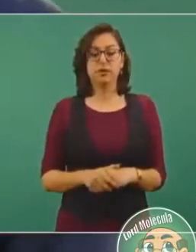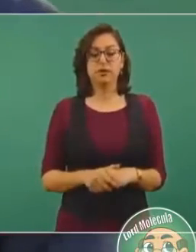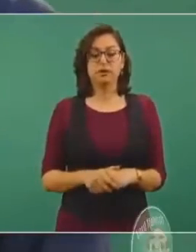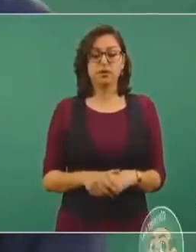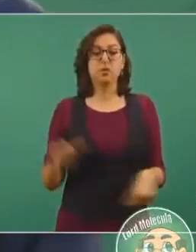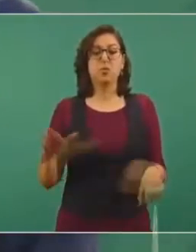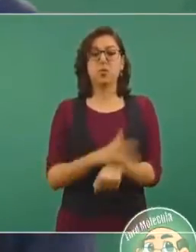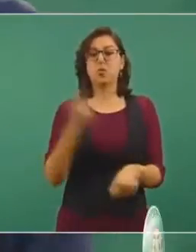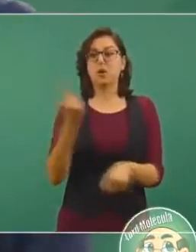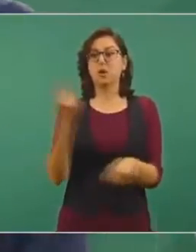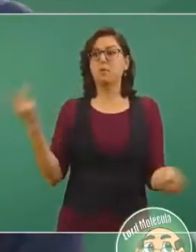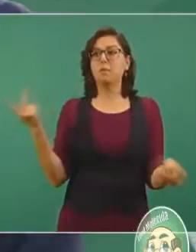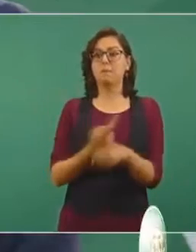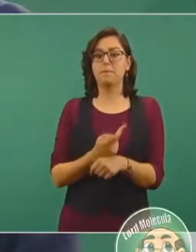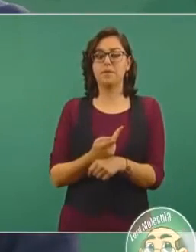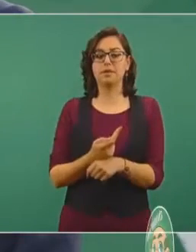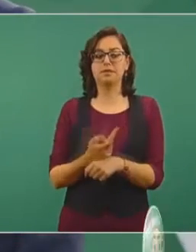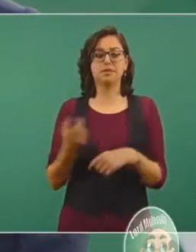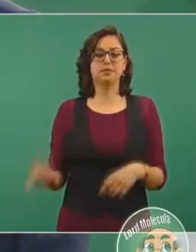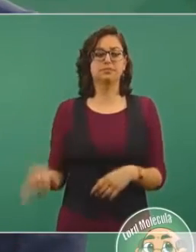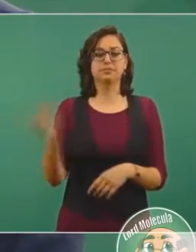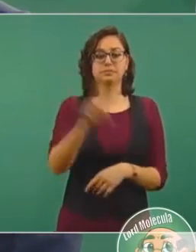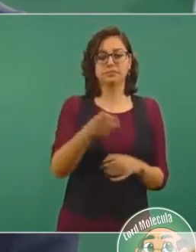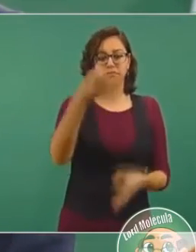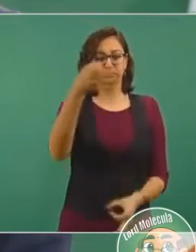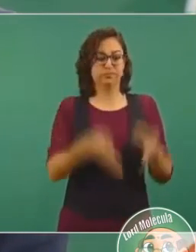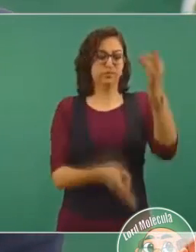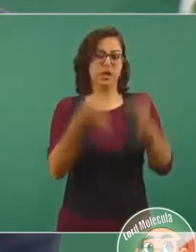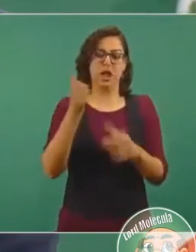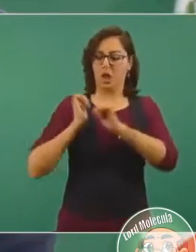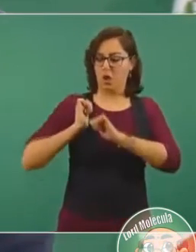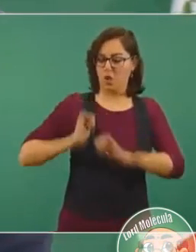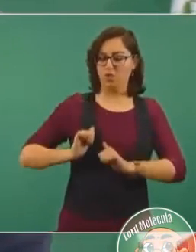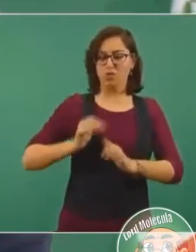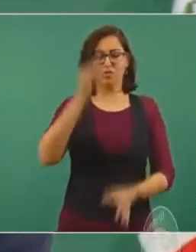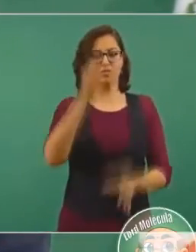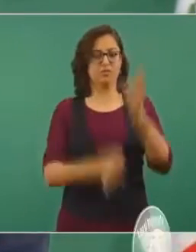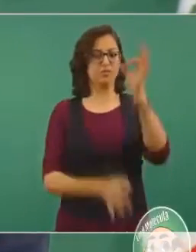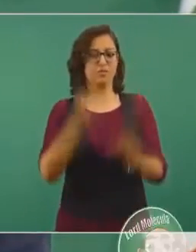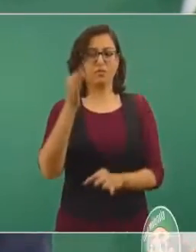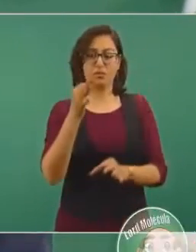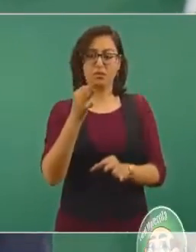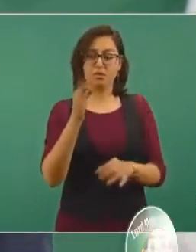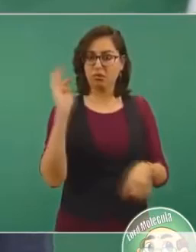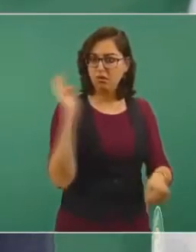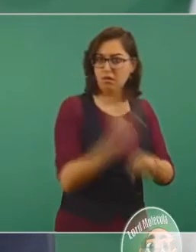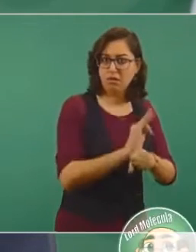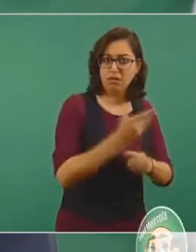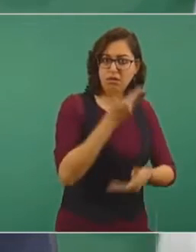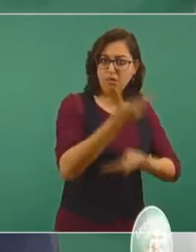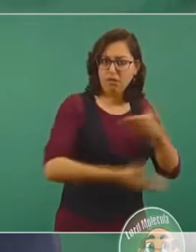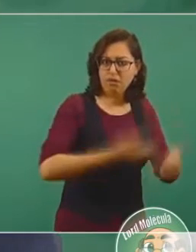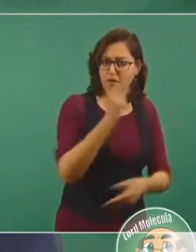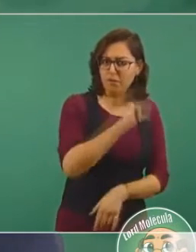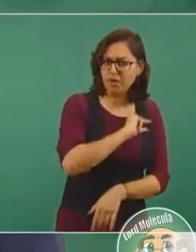de que el Poder Judicial del país estuviese al servicio de